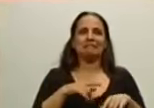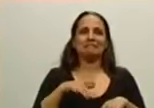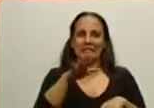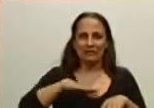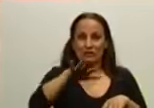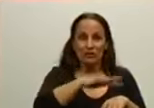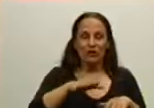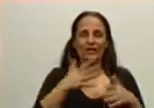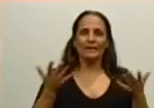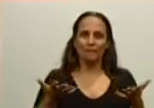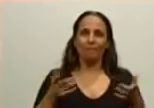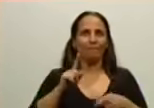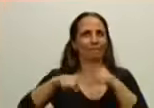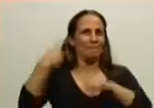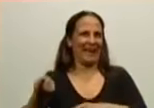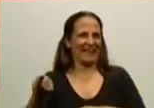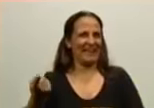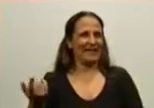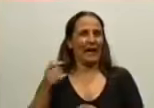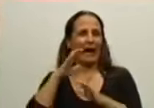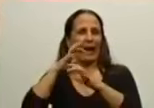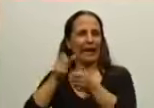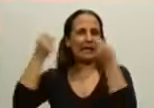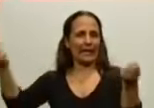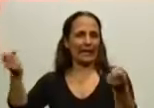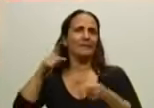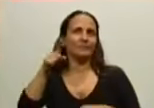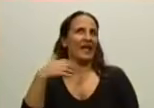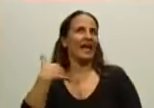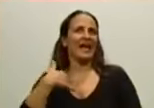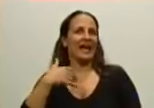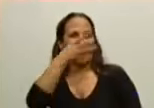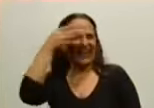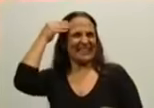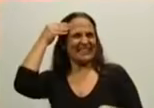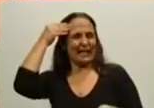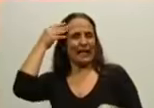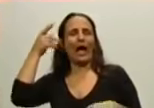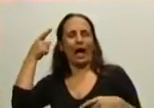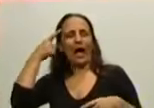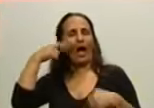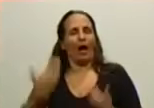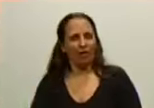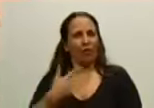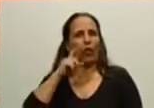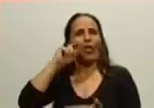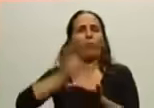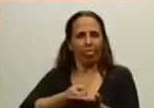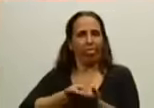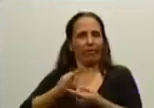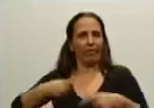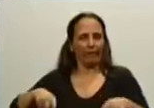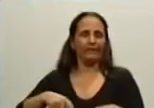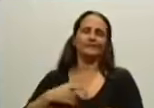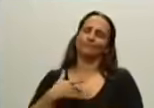zona. Mañana me dicen que titula Argentina, Cristina está de acuerdo con las violaciones, acuérdense. Así que